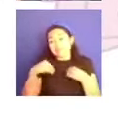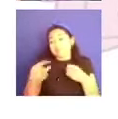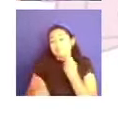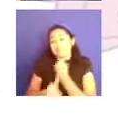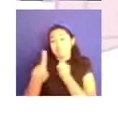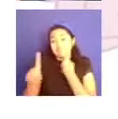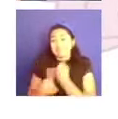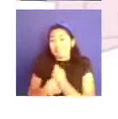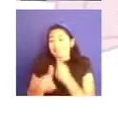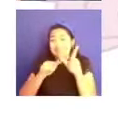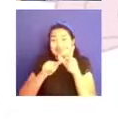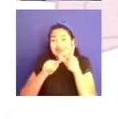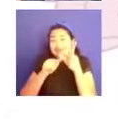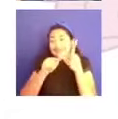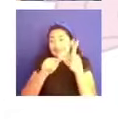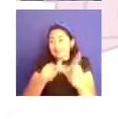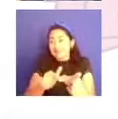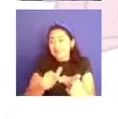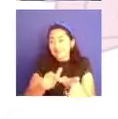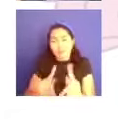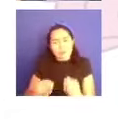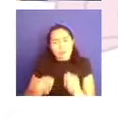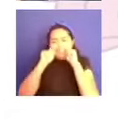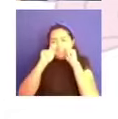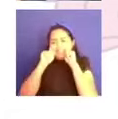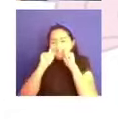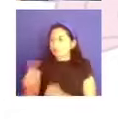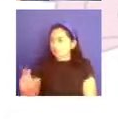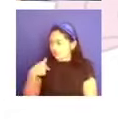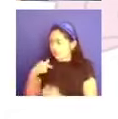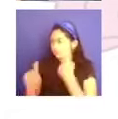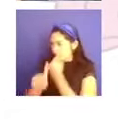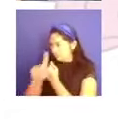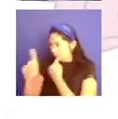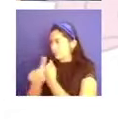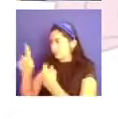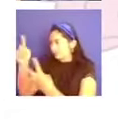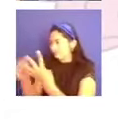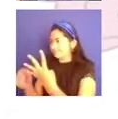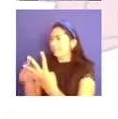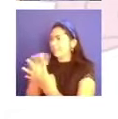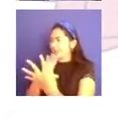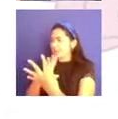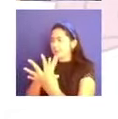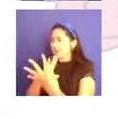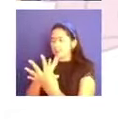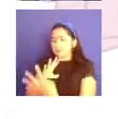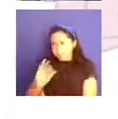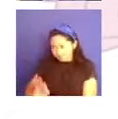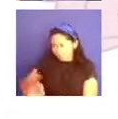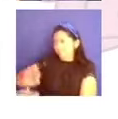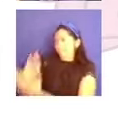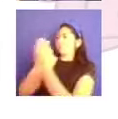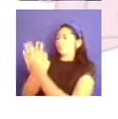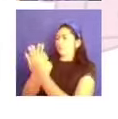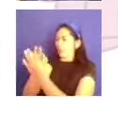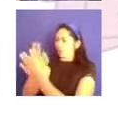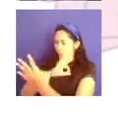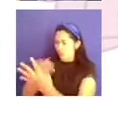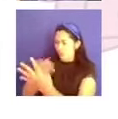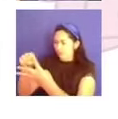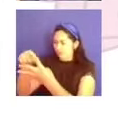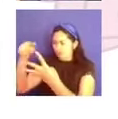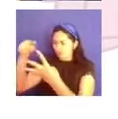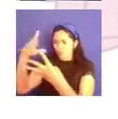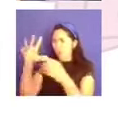que las puedo notar, las puedo resolver de la mejor manera que pueda, no siempre de la forma que quisiera,